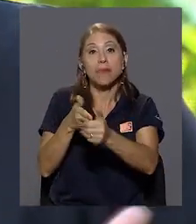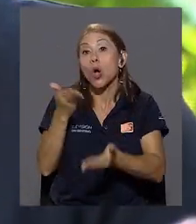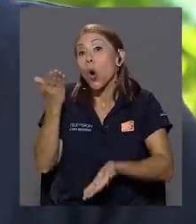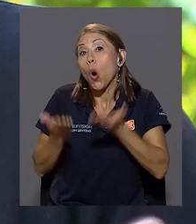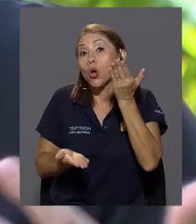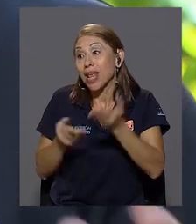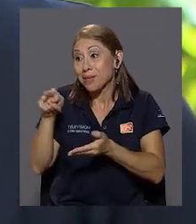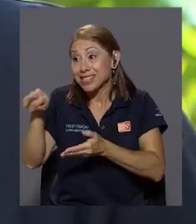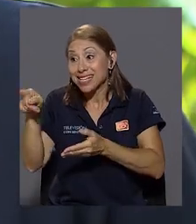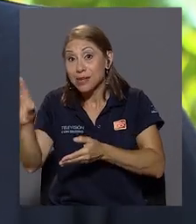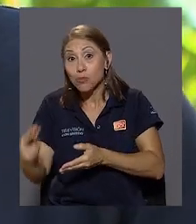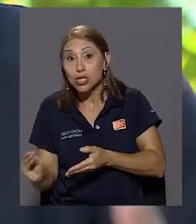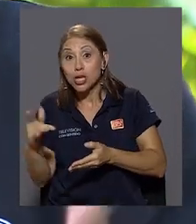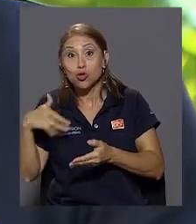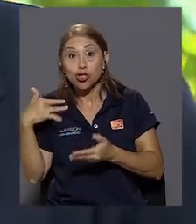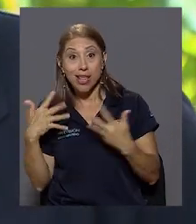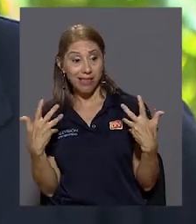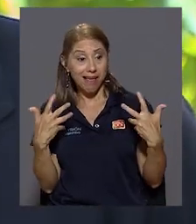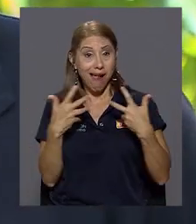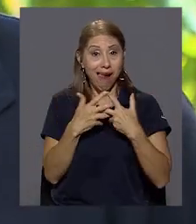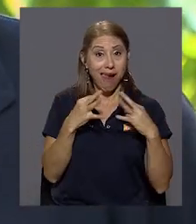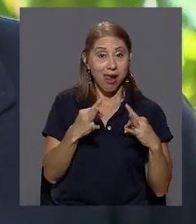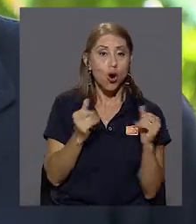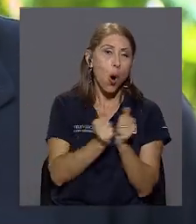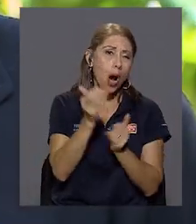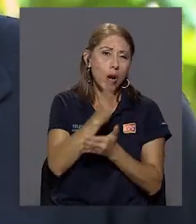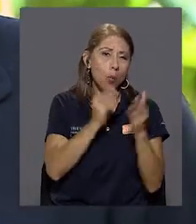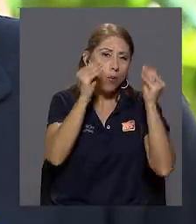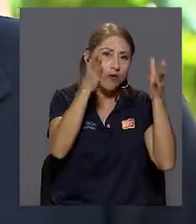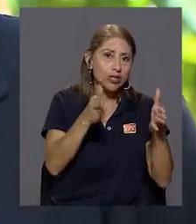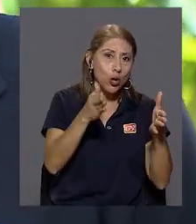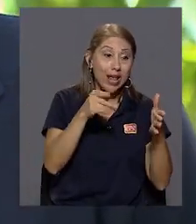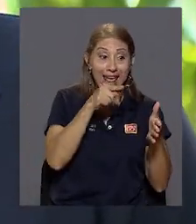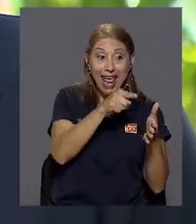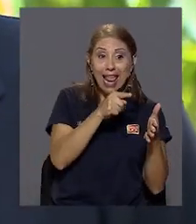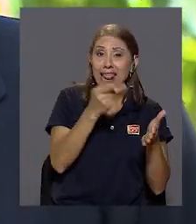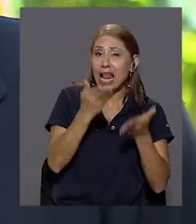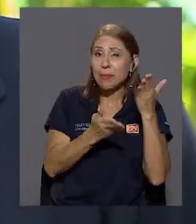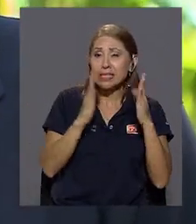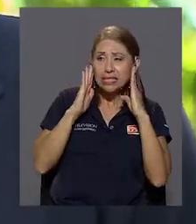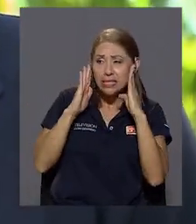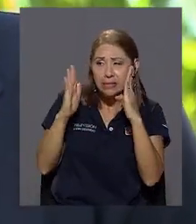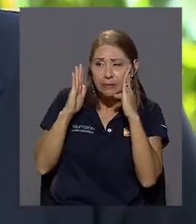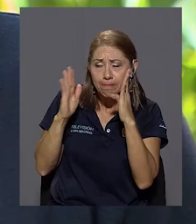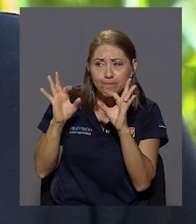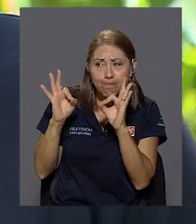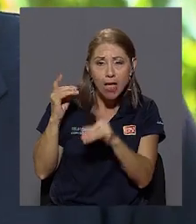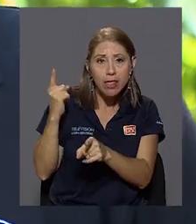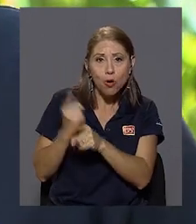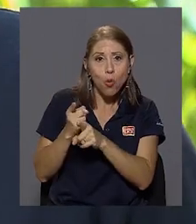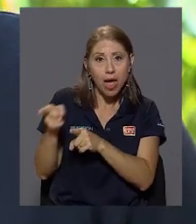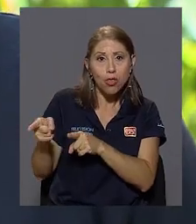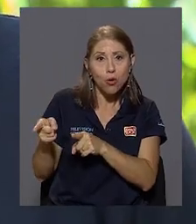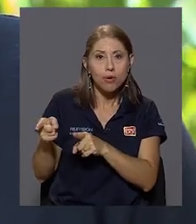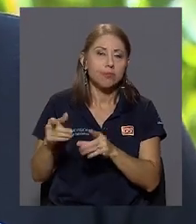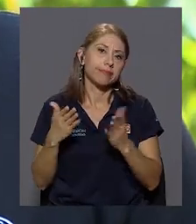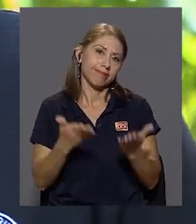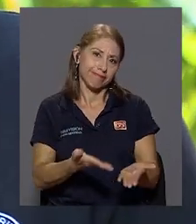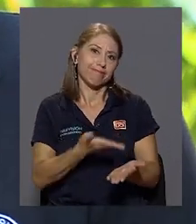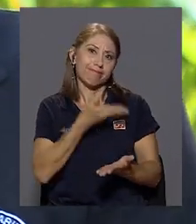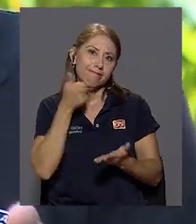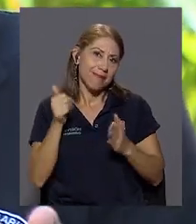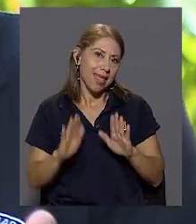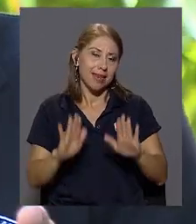ese muchacho o esa muchacha siente empatía, logra hacer un abordaje adecuado de esta persona, genial.